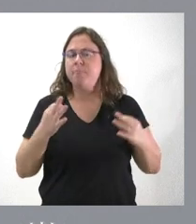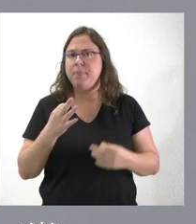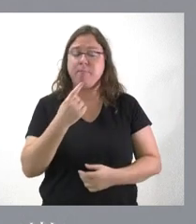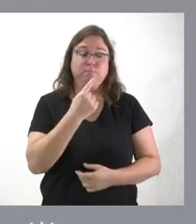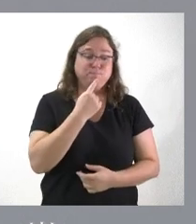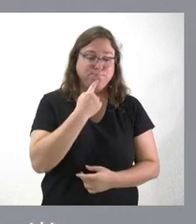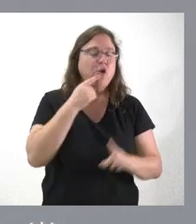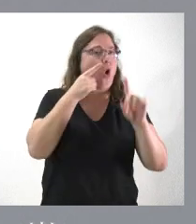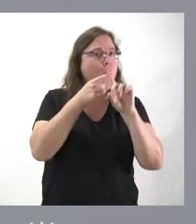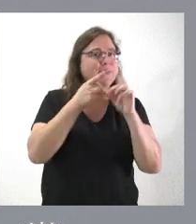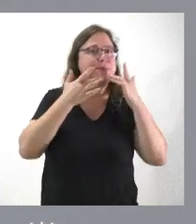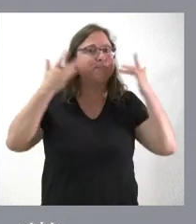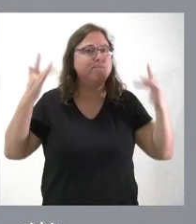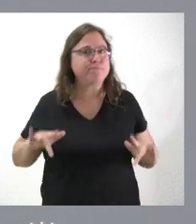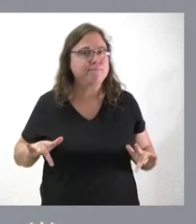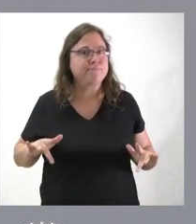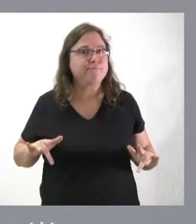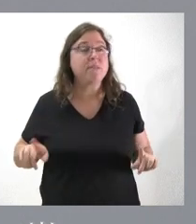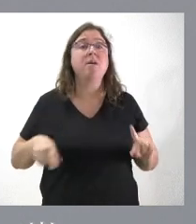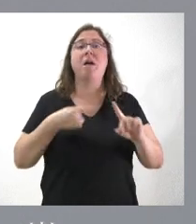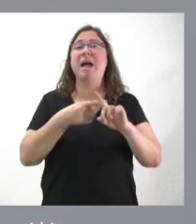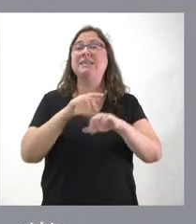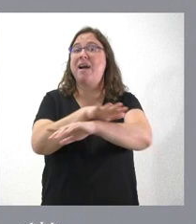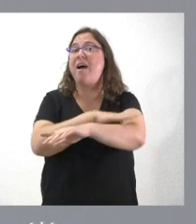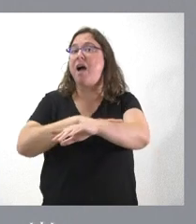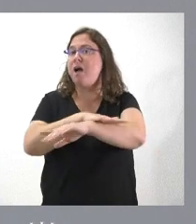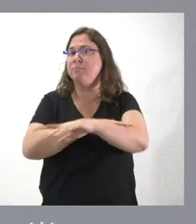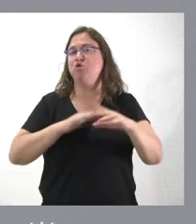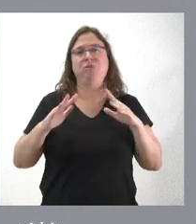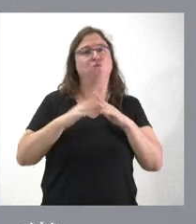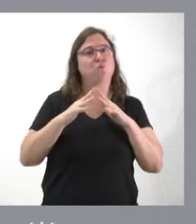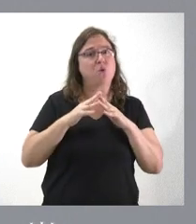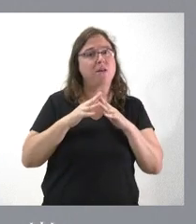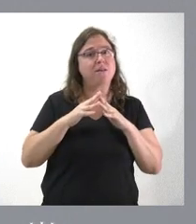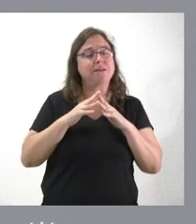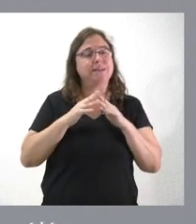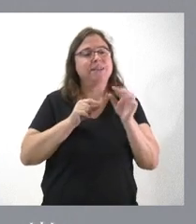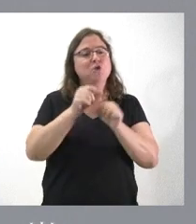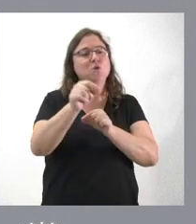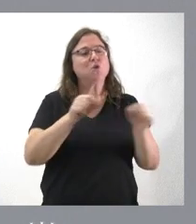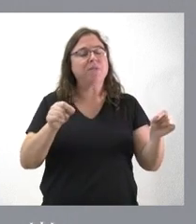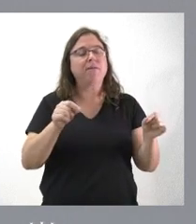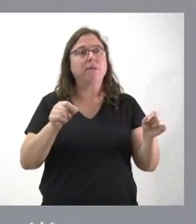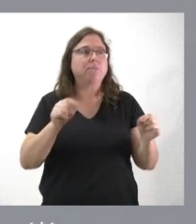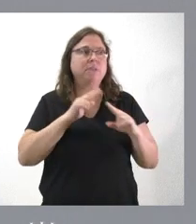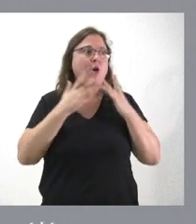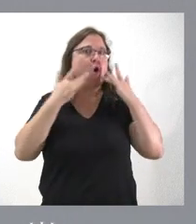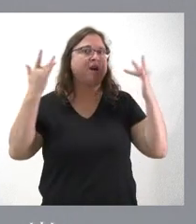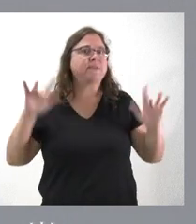repartirse con criterios de objetividad y lógicamente en el ámbito de la infraestructura la superficie es un elemento objetivo y